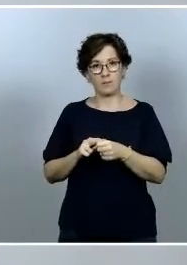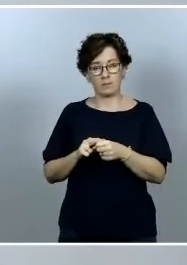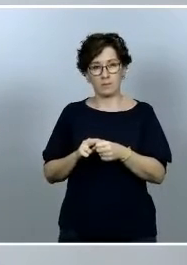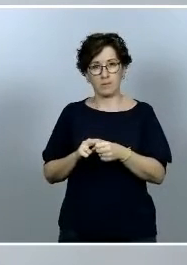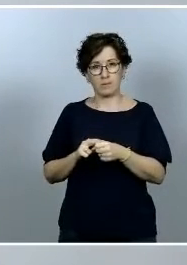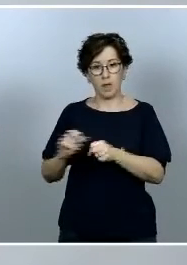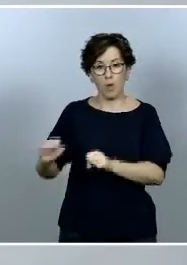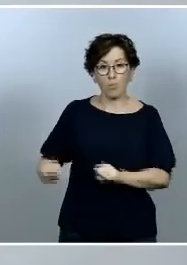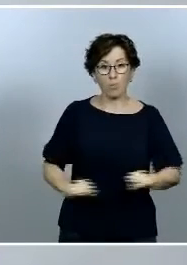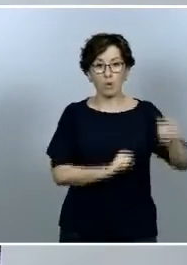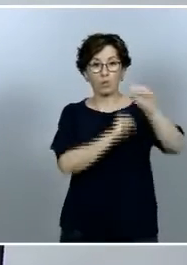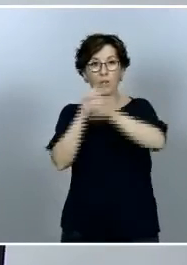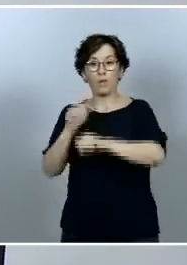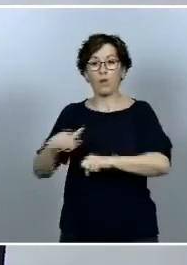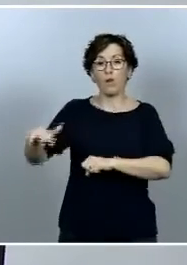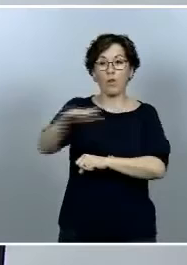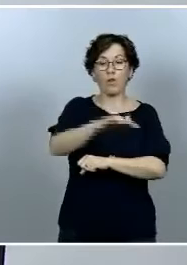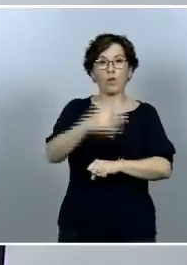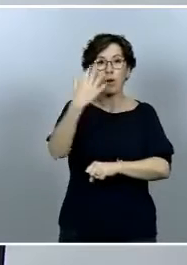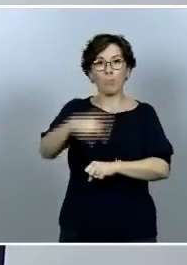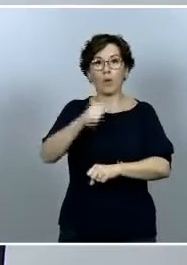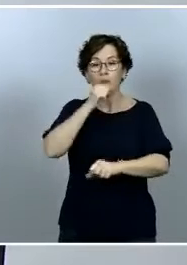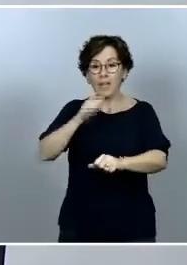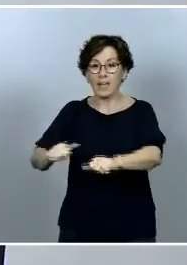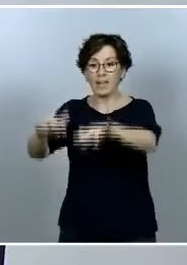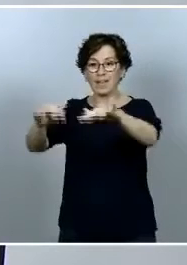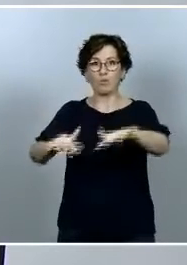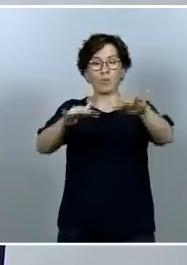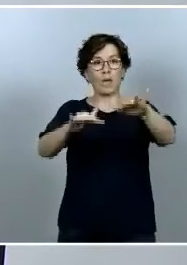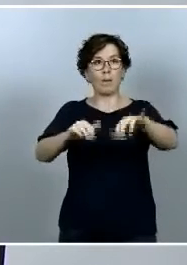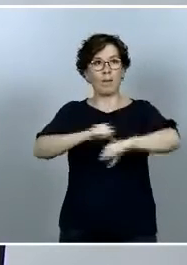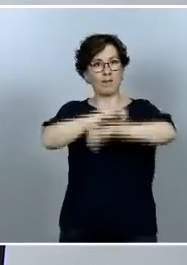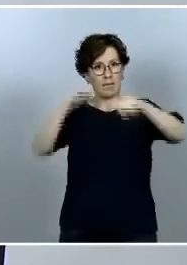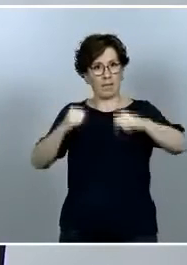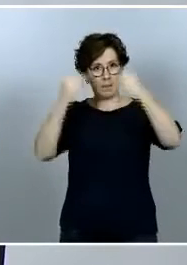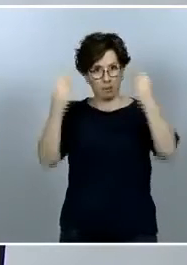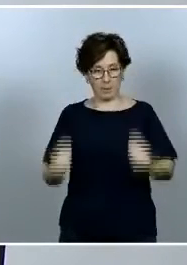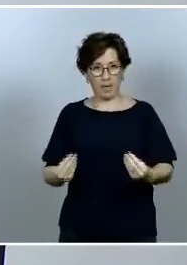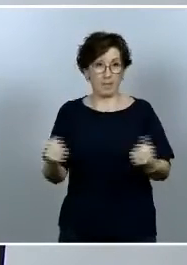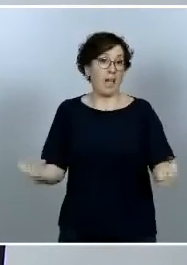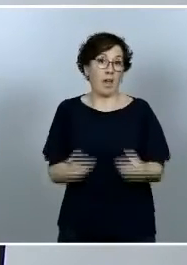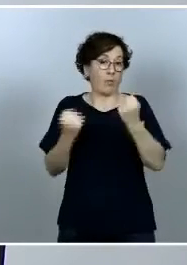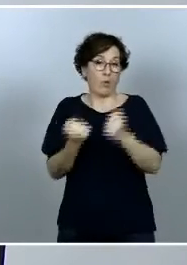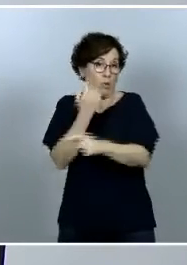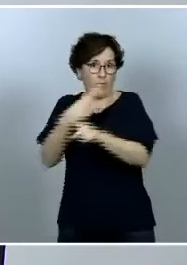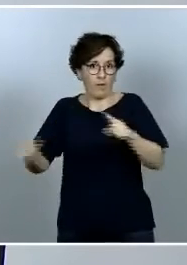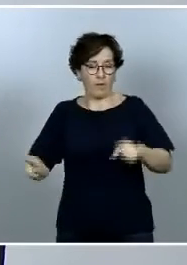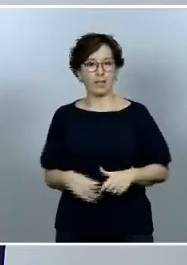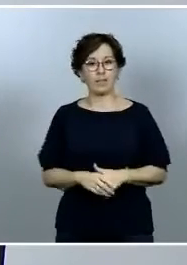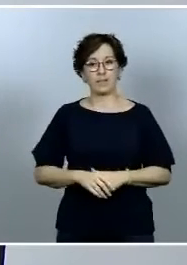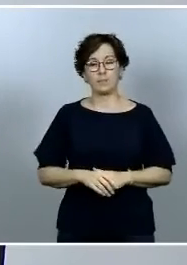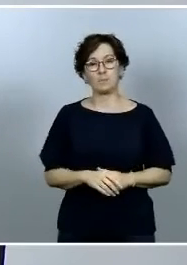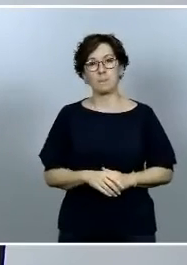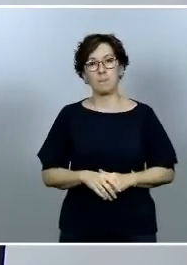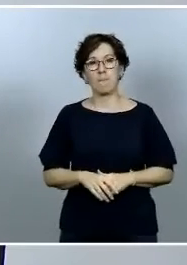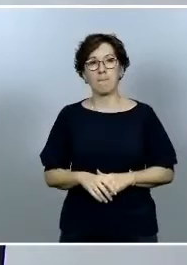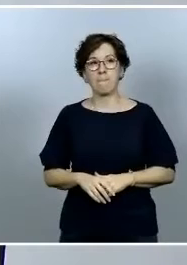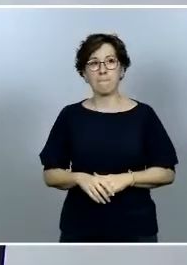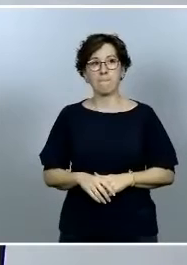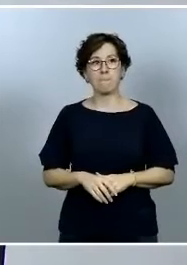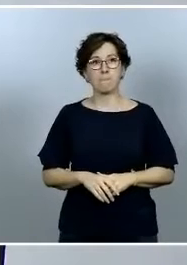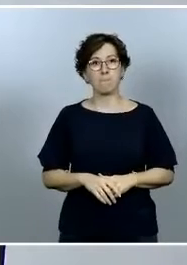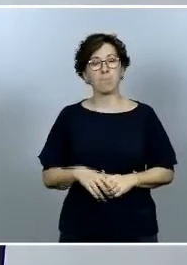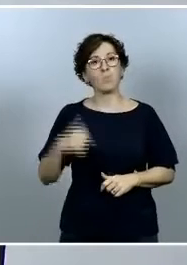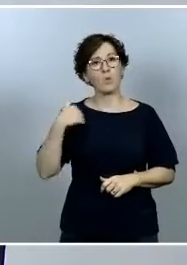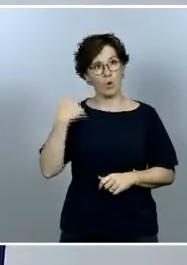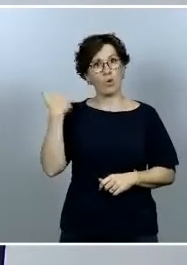las zonas inundables que probablemente necesiten otro tipo de actuación quiero destacar si me permiten hacerlo que ya he expresado públicamente